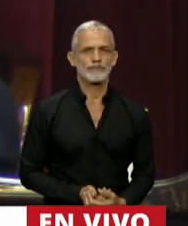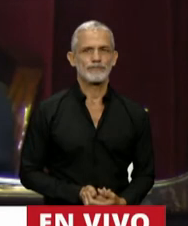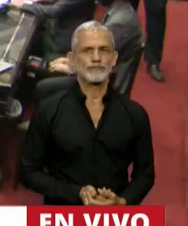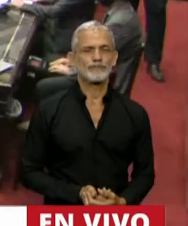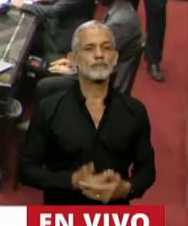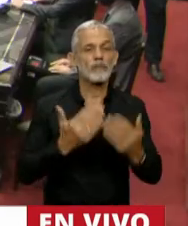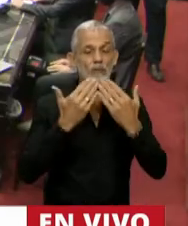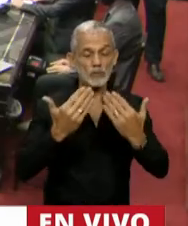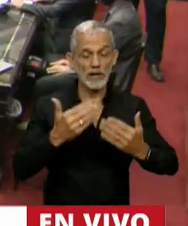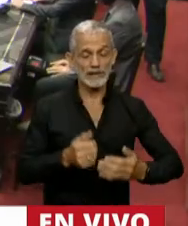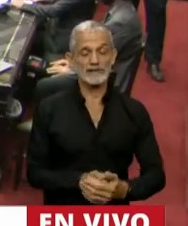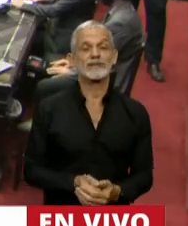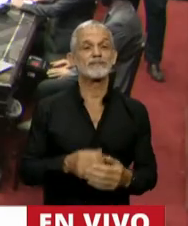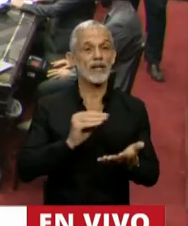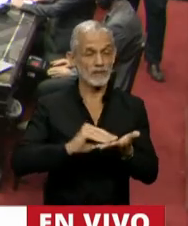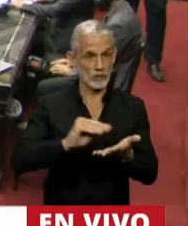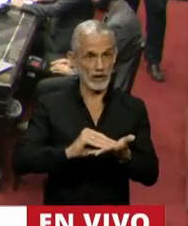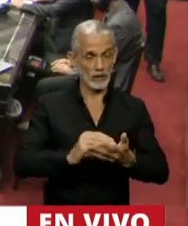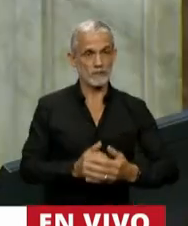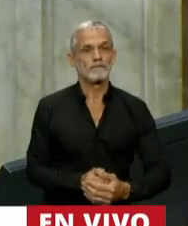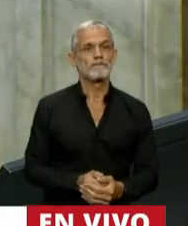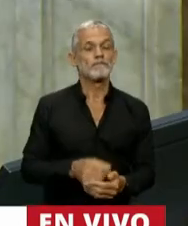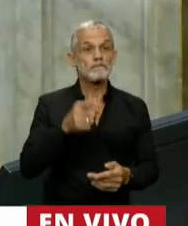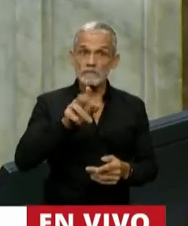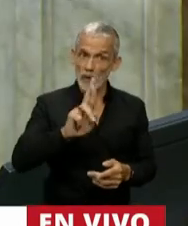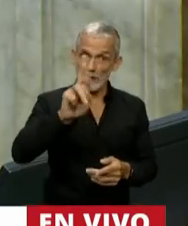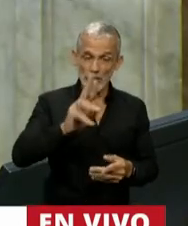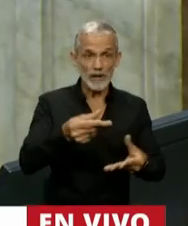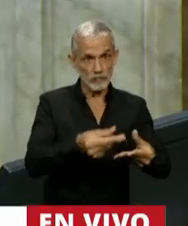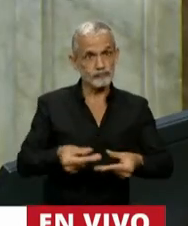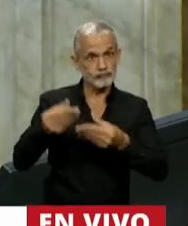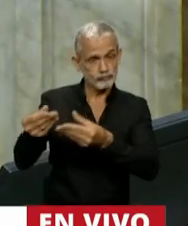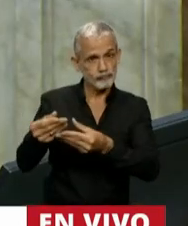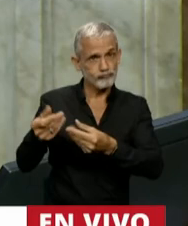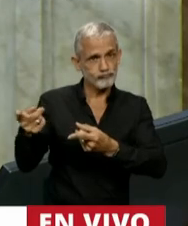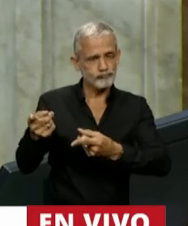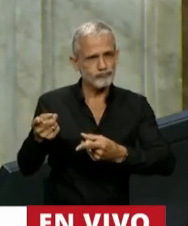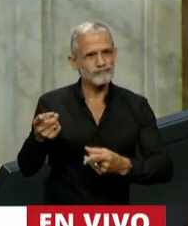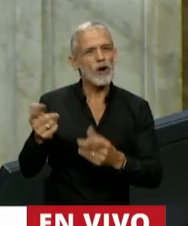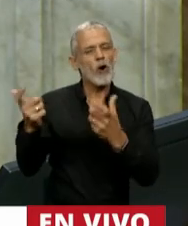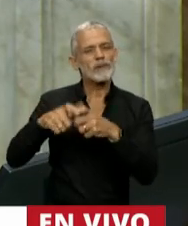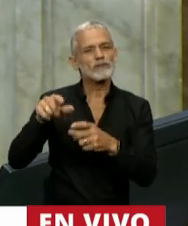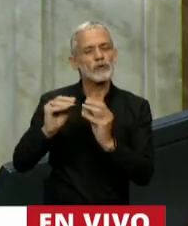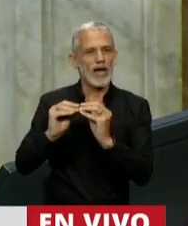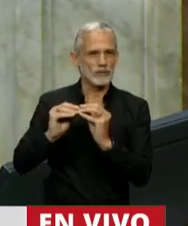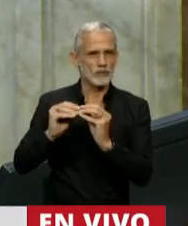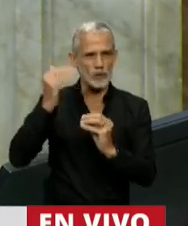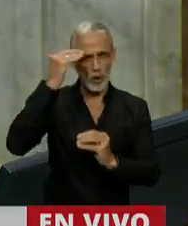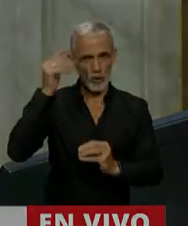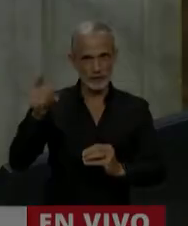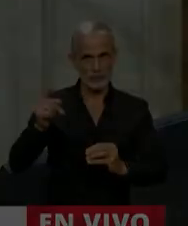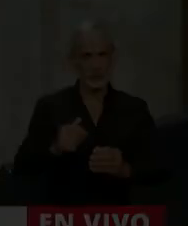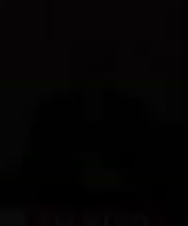Muchas gracias, señor Diputado. La cuestión de privilegio será tirada a la Comisión de Asuntos Constitucionales.